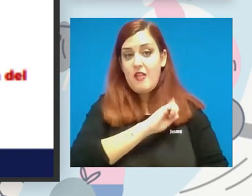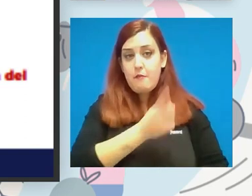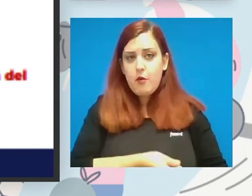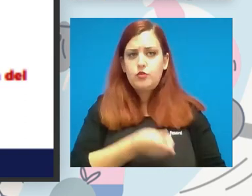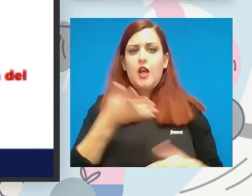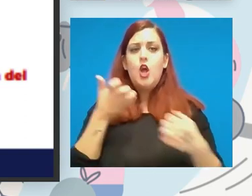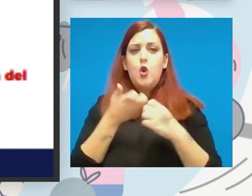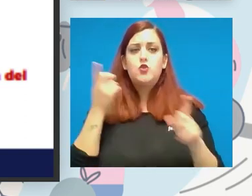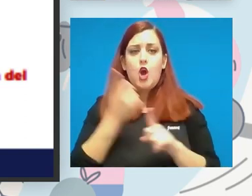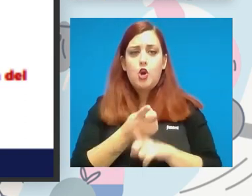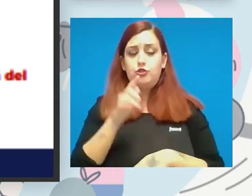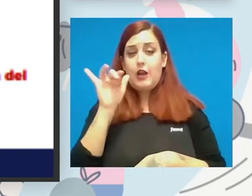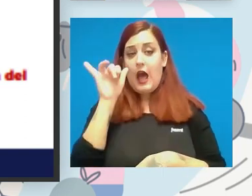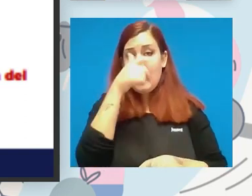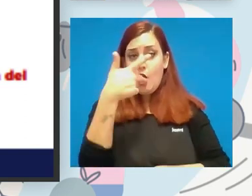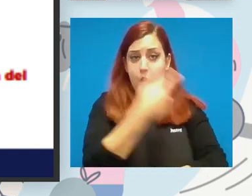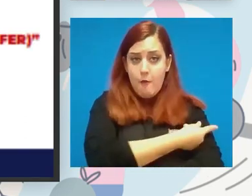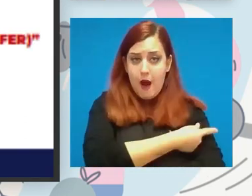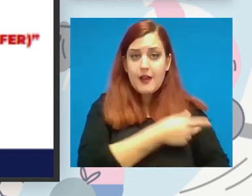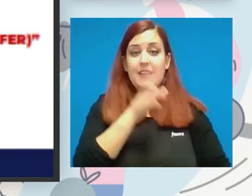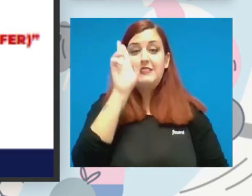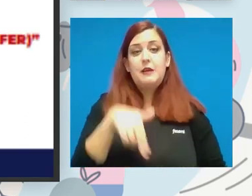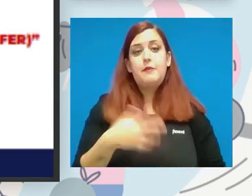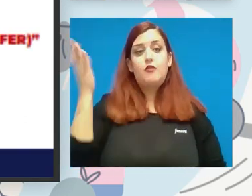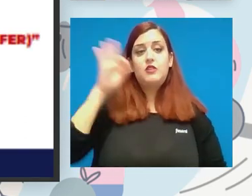la profesionalización del deporte femenino